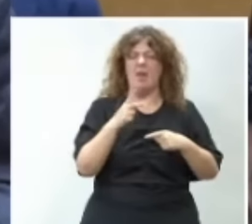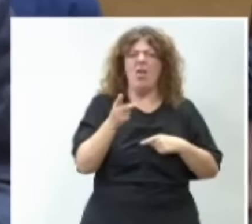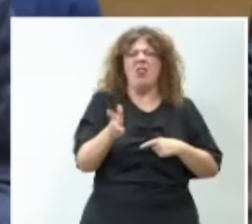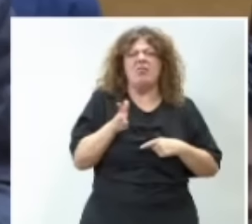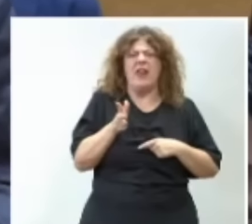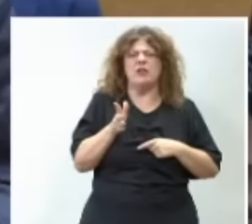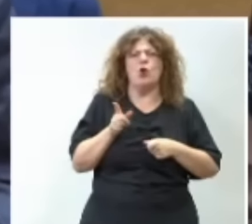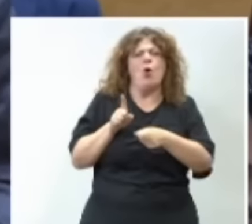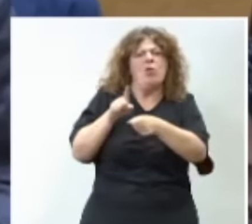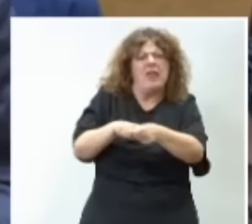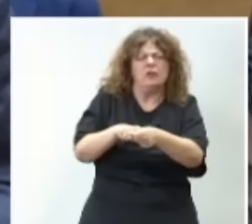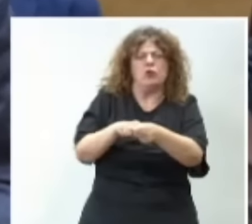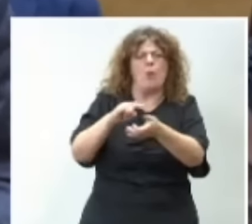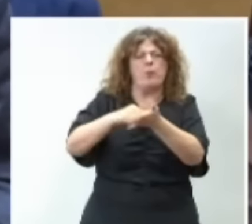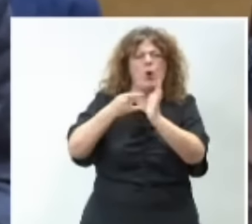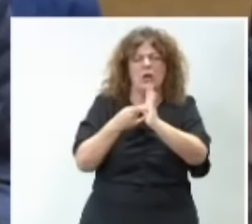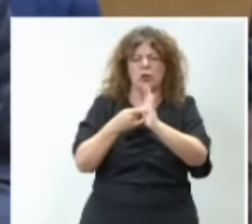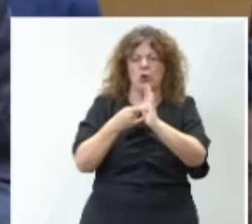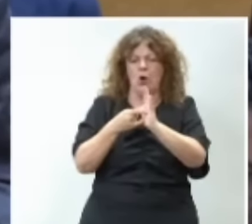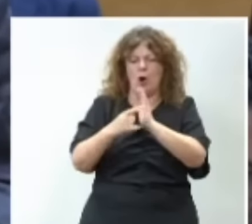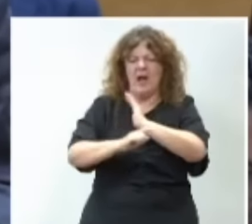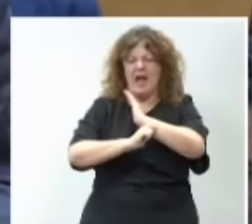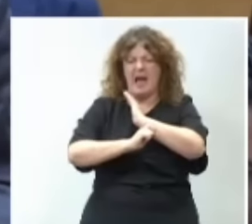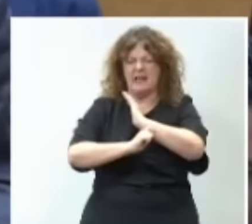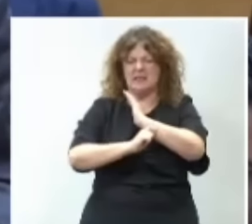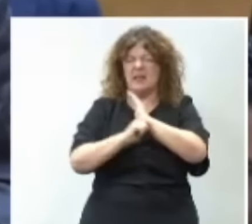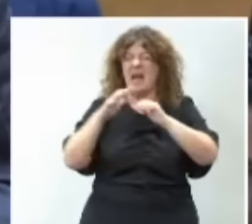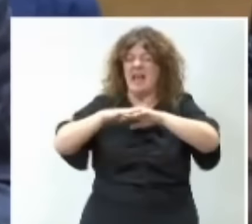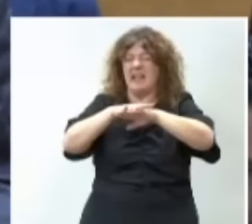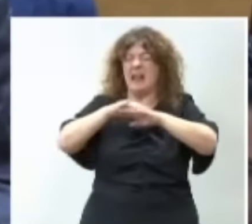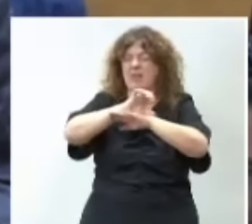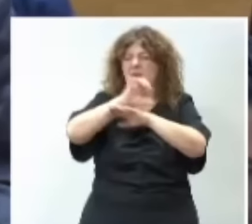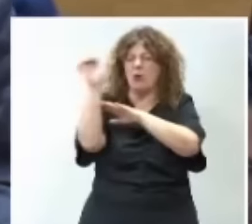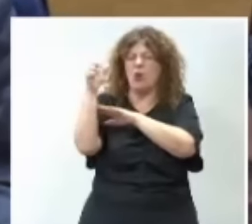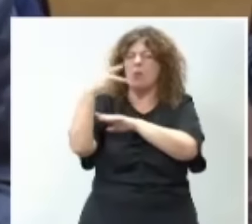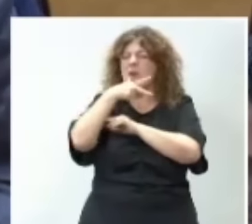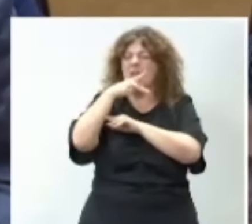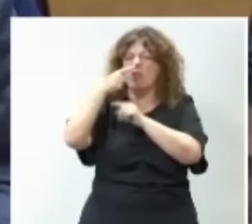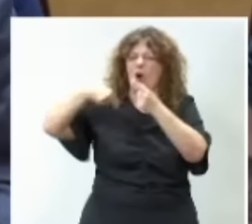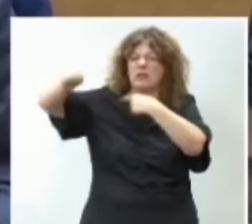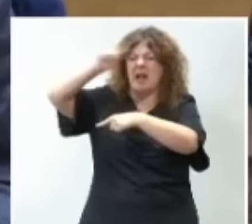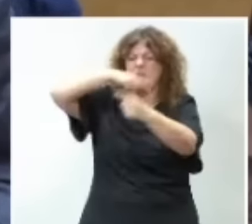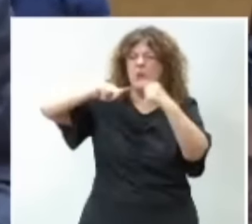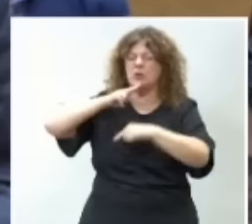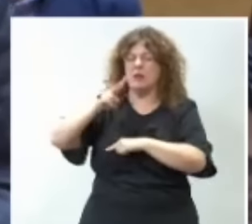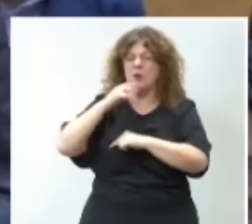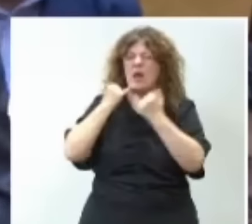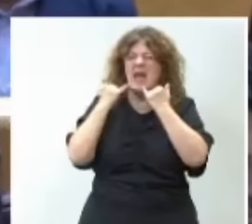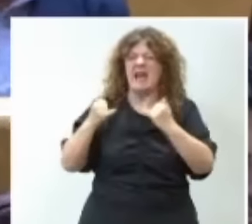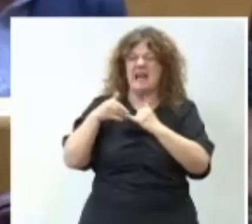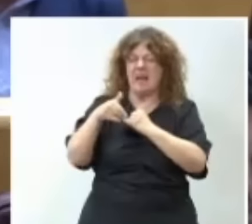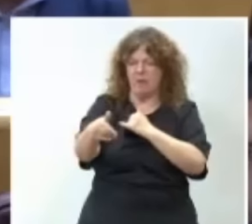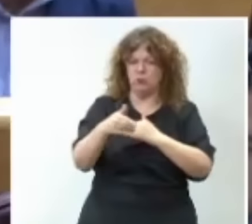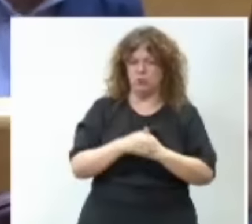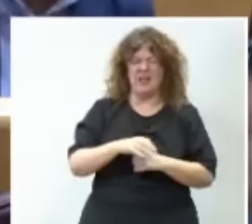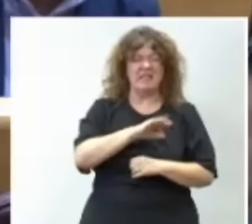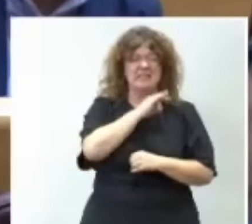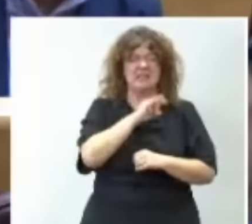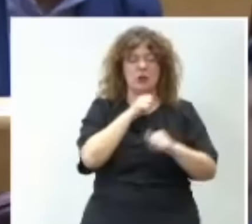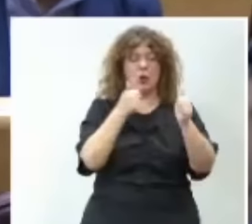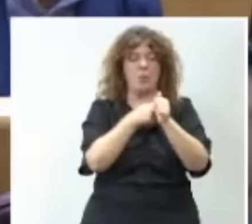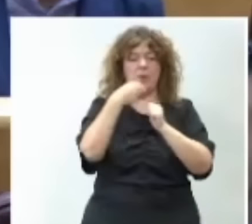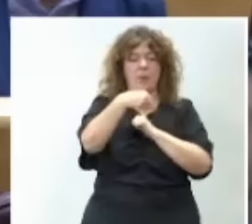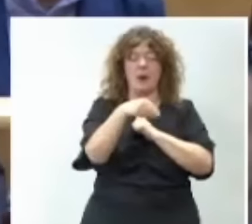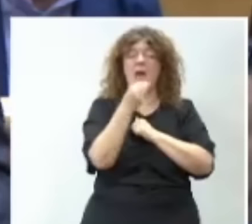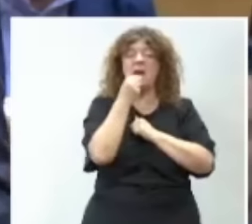parte de un proyecto estratégico como es la Red Europea de Transporte de Hidrógeno Verde, la energía del futuro. Señora Vicepresidenta,